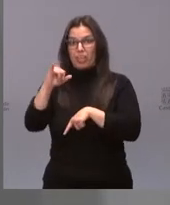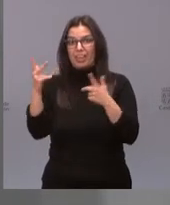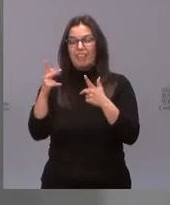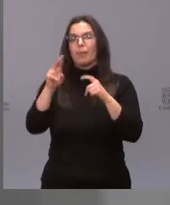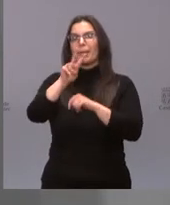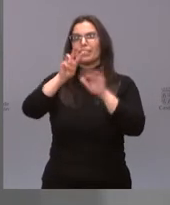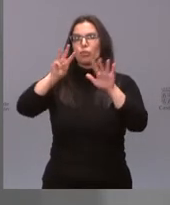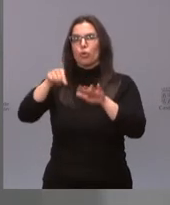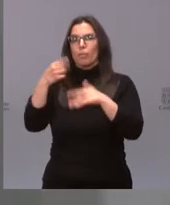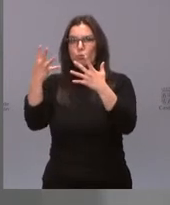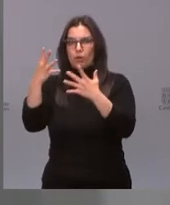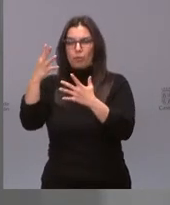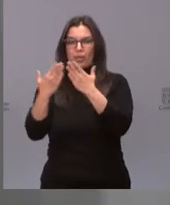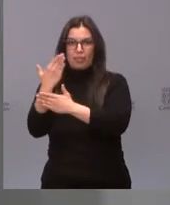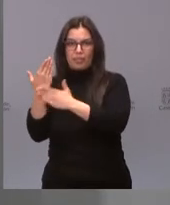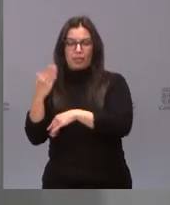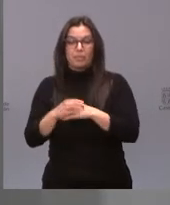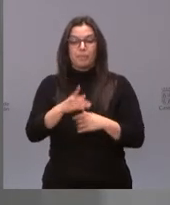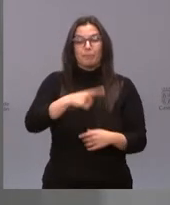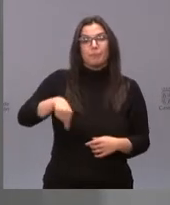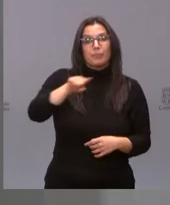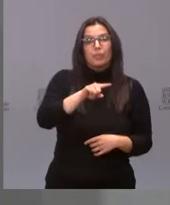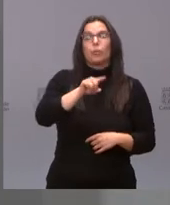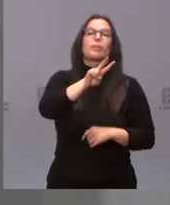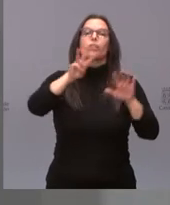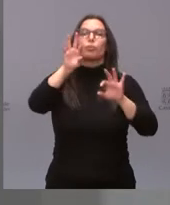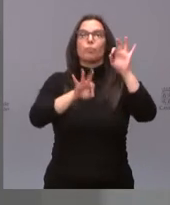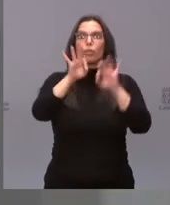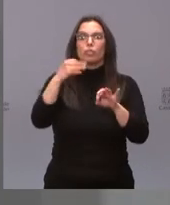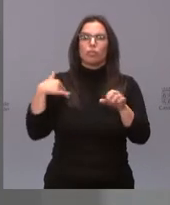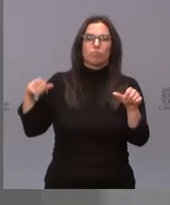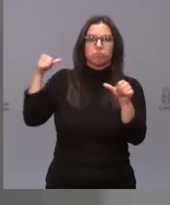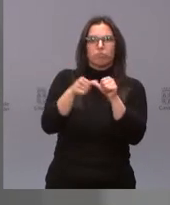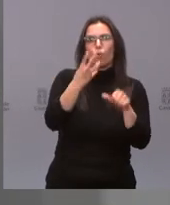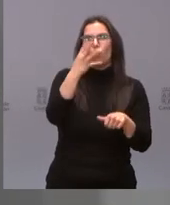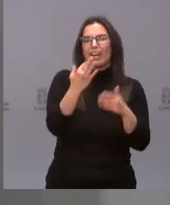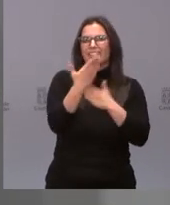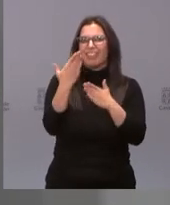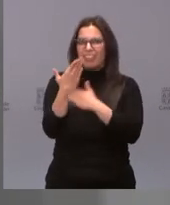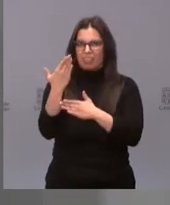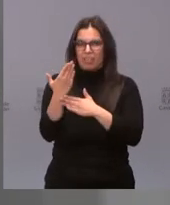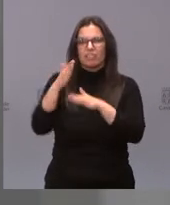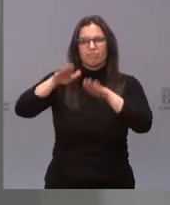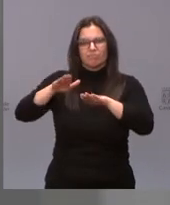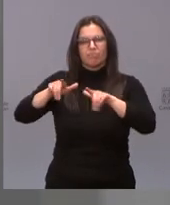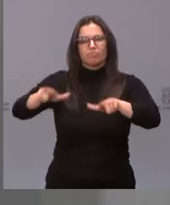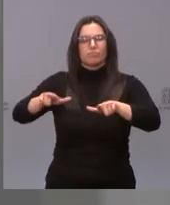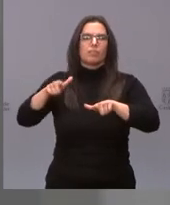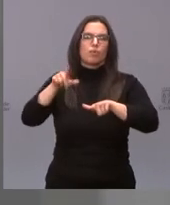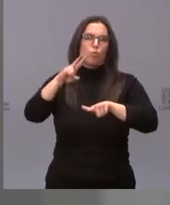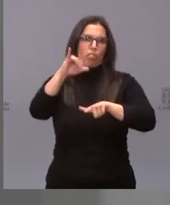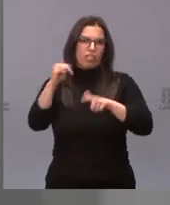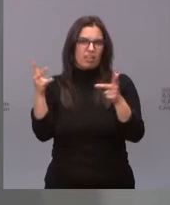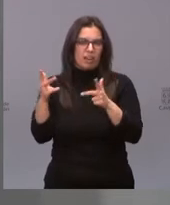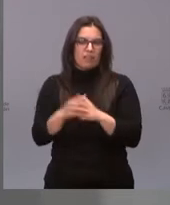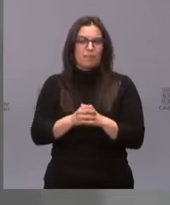27% de los actualmente ingresados llevan más de 40 días ingresados en nuestras unidades de críticos. Hace una